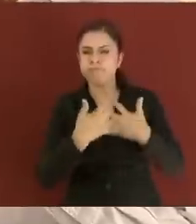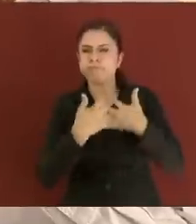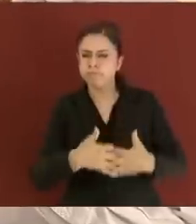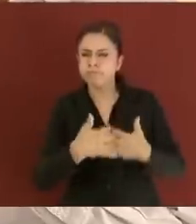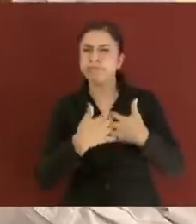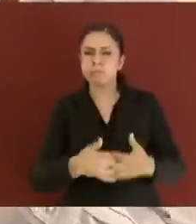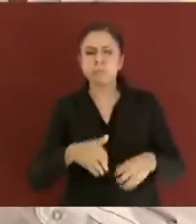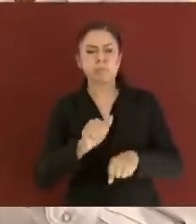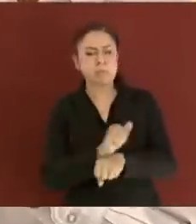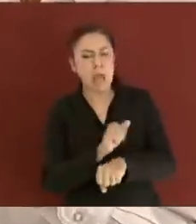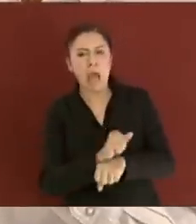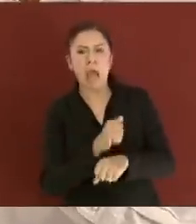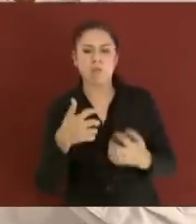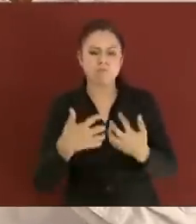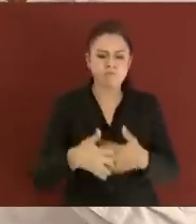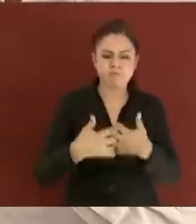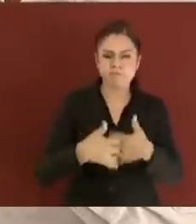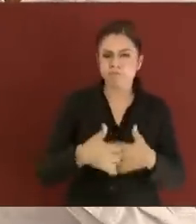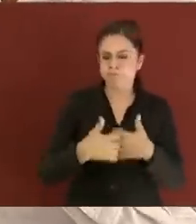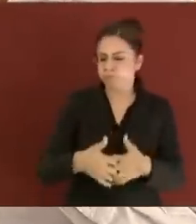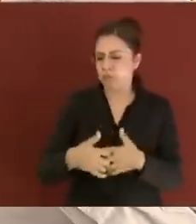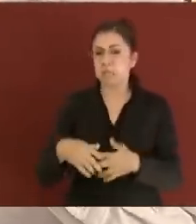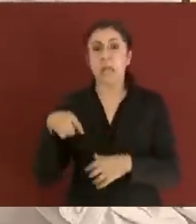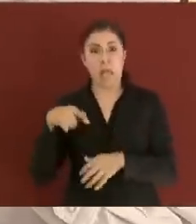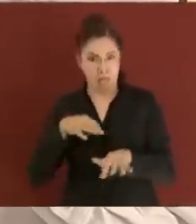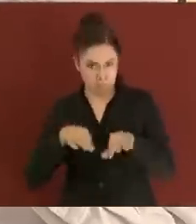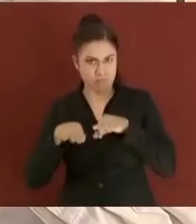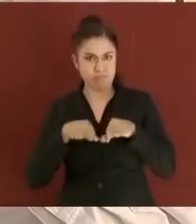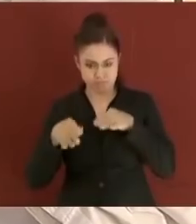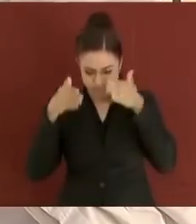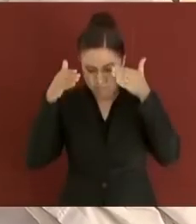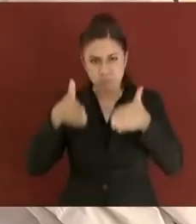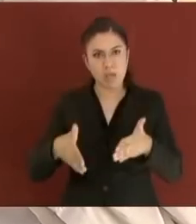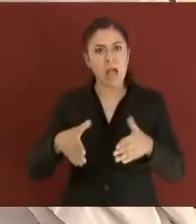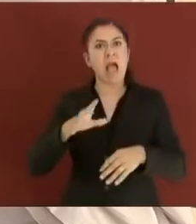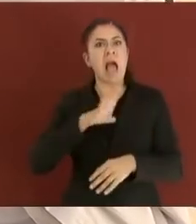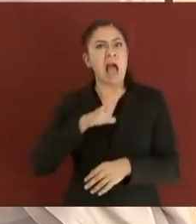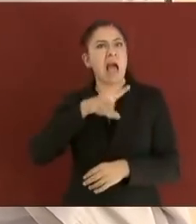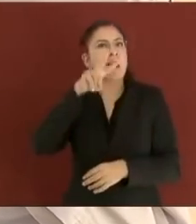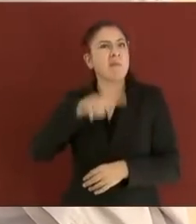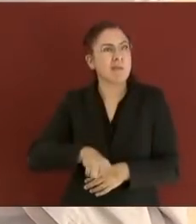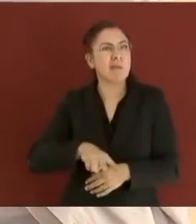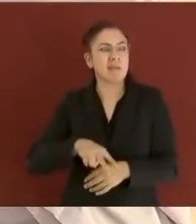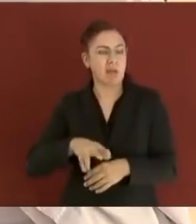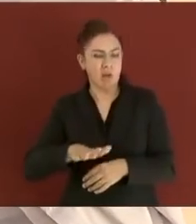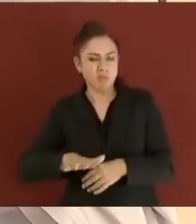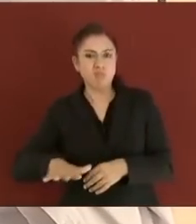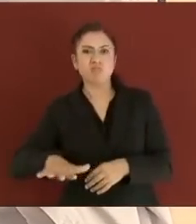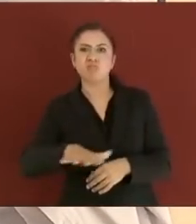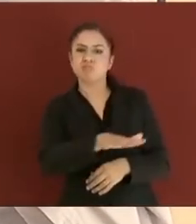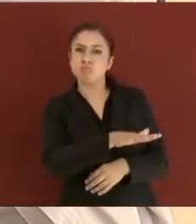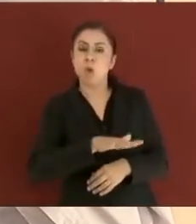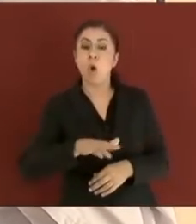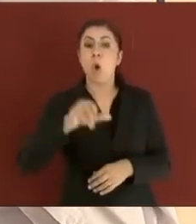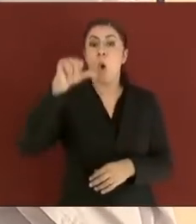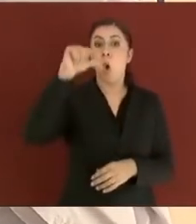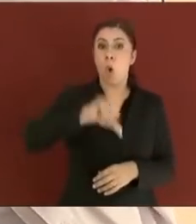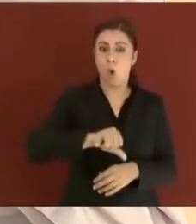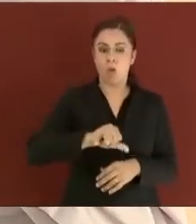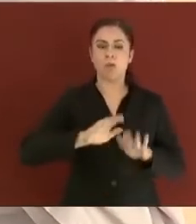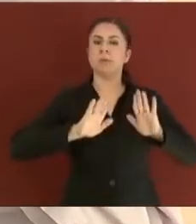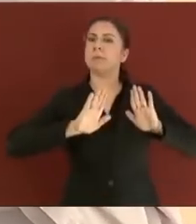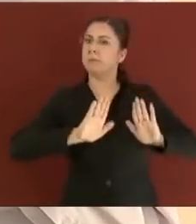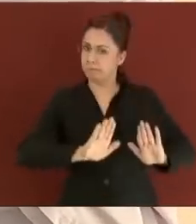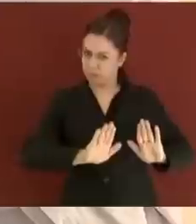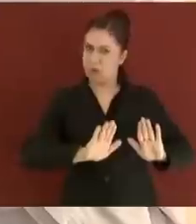trabajando y ahora sí que hay una escenografía inversa. Cuando usted comenta escenografía, hoy se pararon los equipos porque